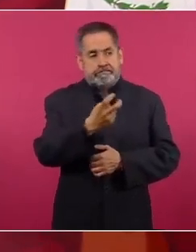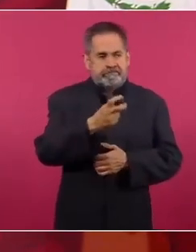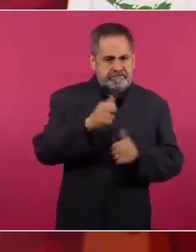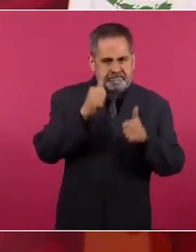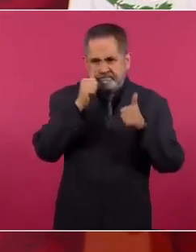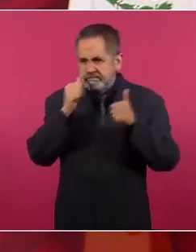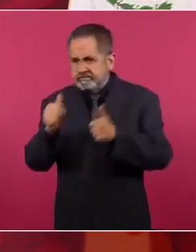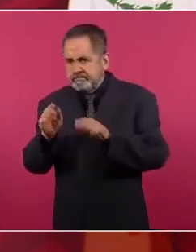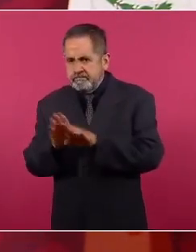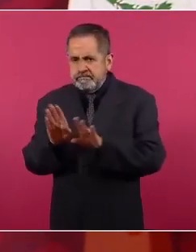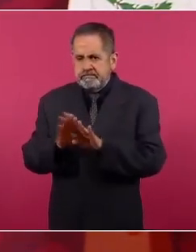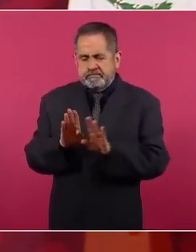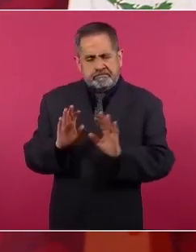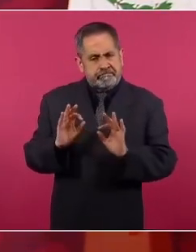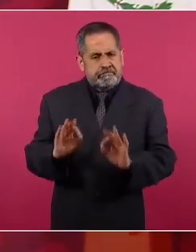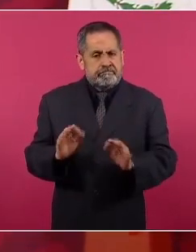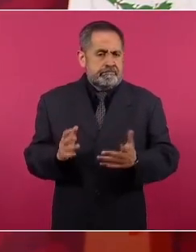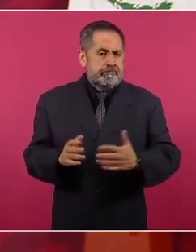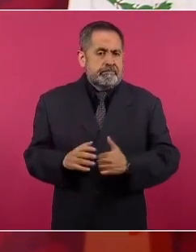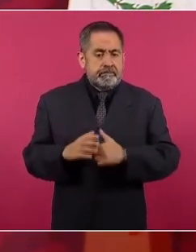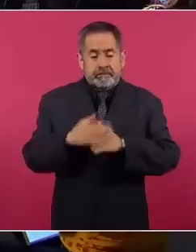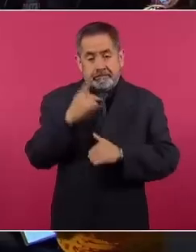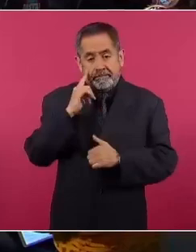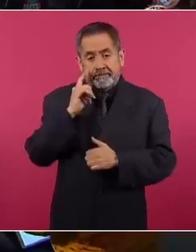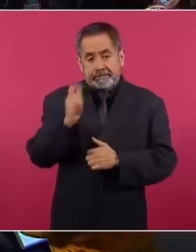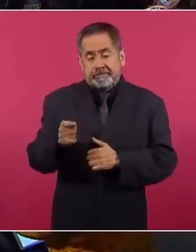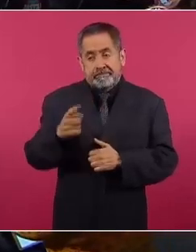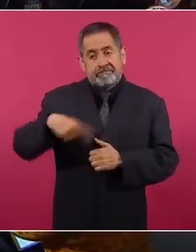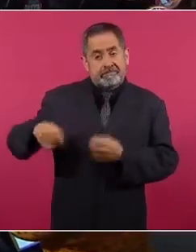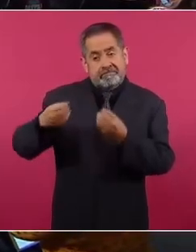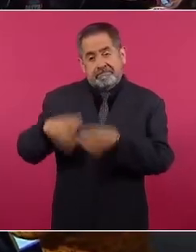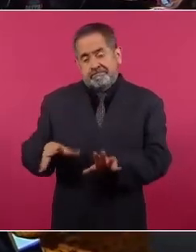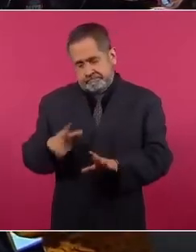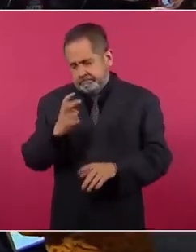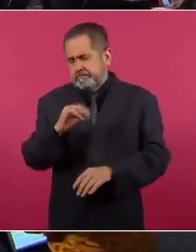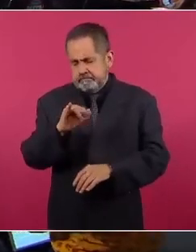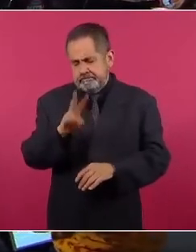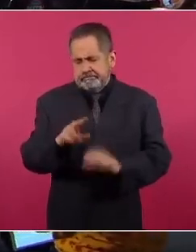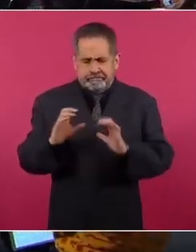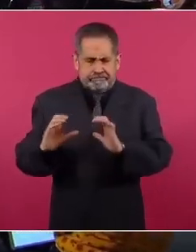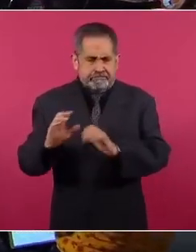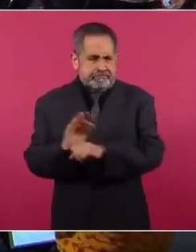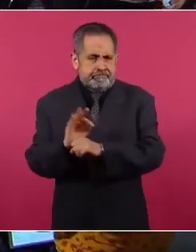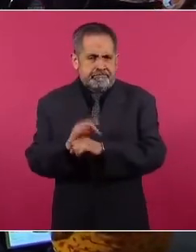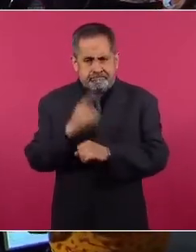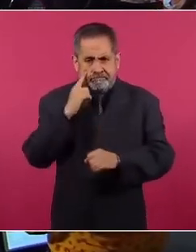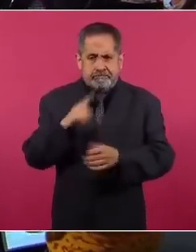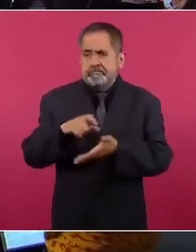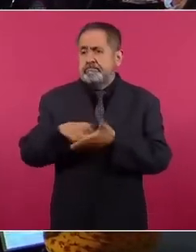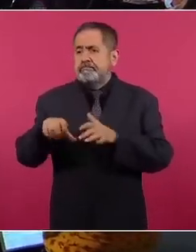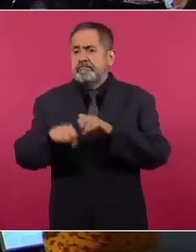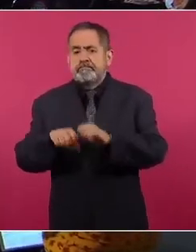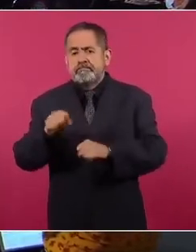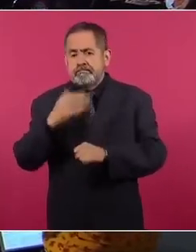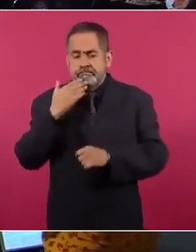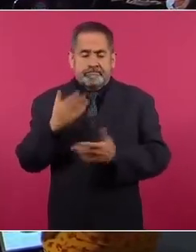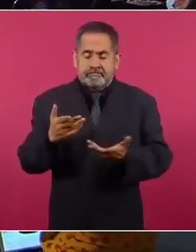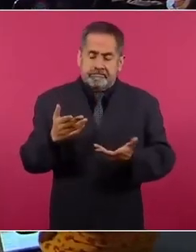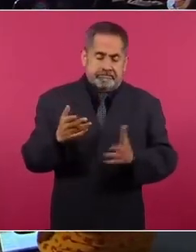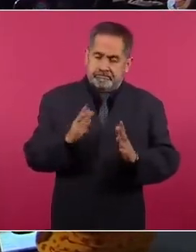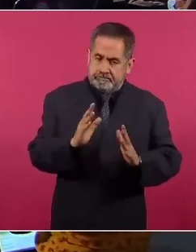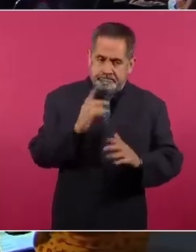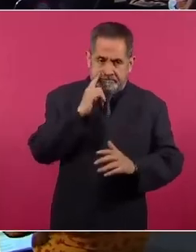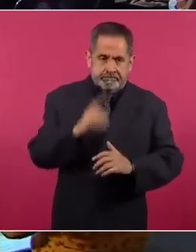el problema de la inflación, porque significa pérdida del poder adquisitivo del